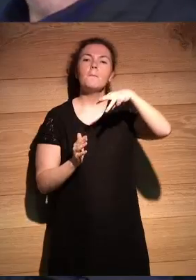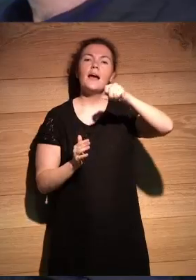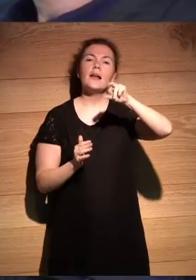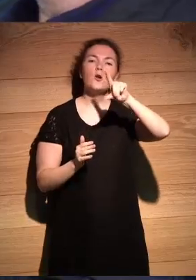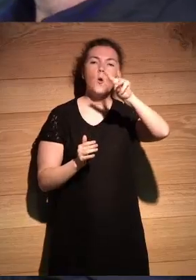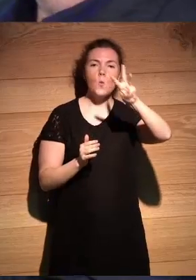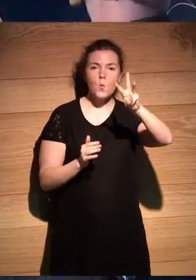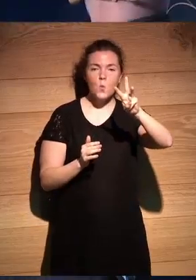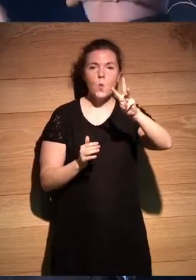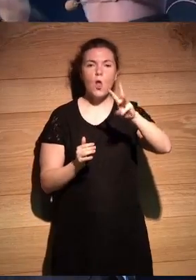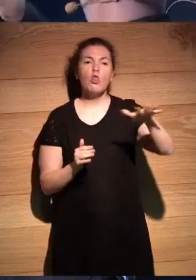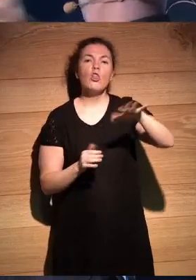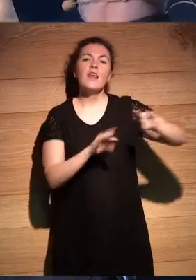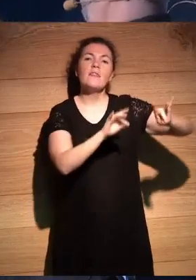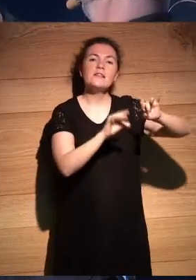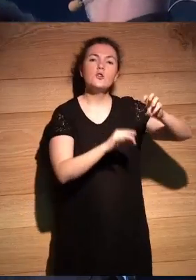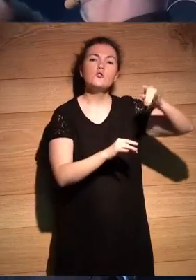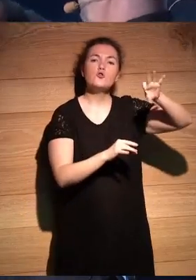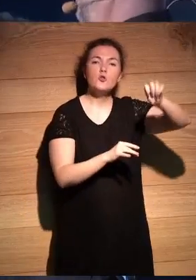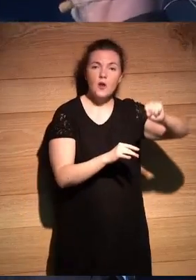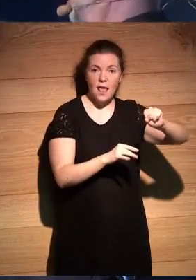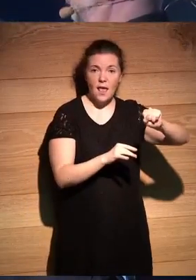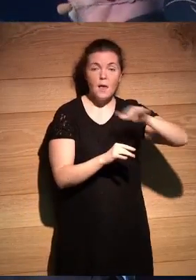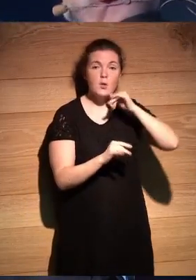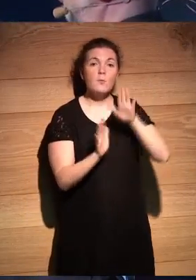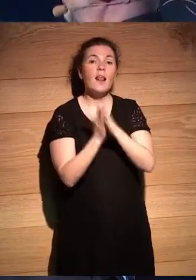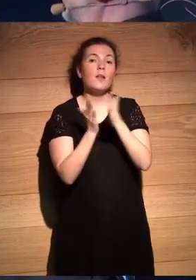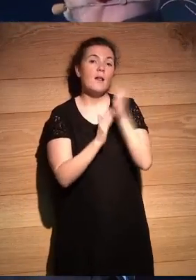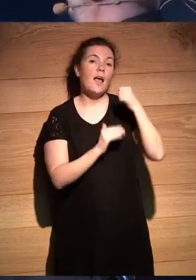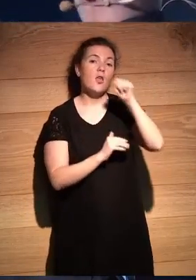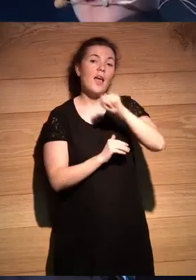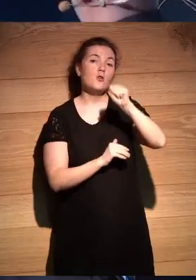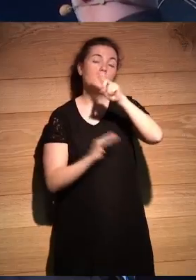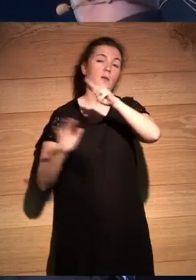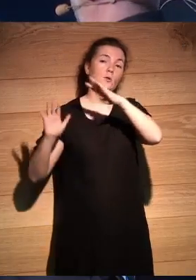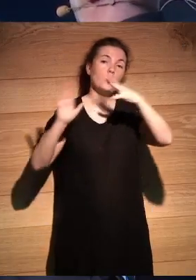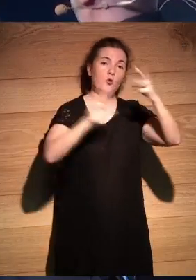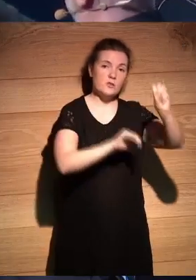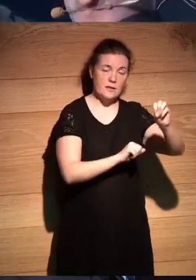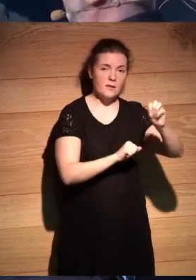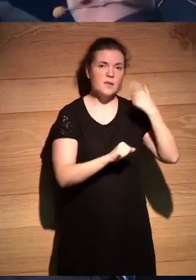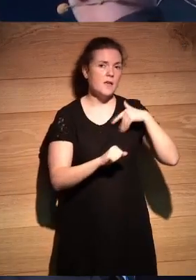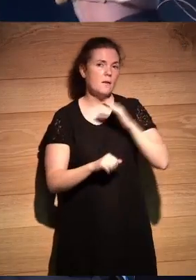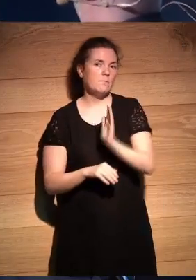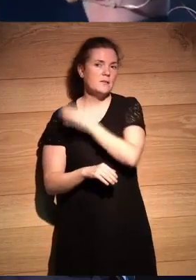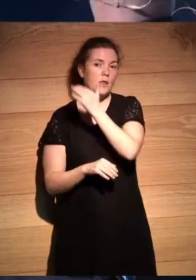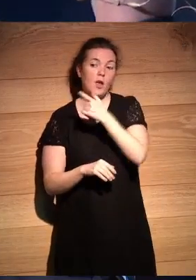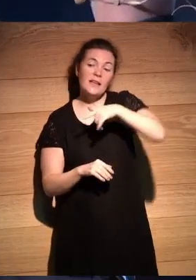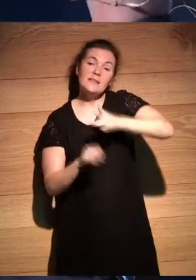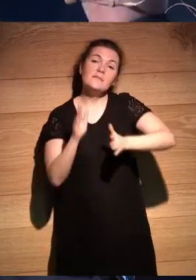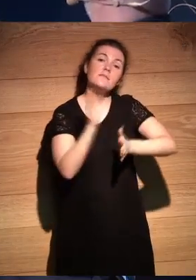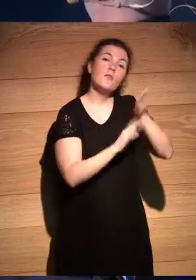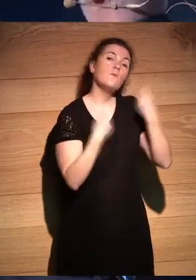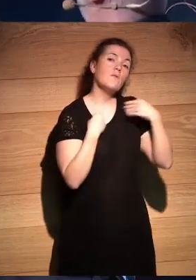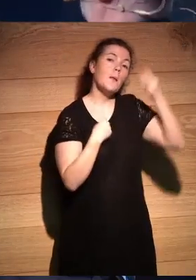transcurre en los desiertos de Sonora porque Philip Marlowe la novela transcurre en los años 80 ya está muy retirado y él se ha ido a vivir